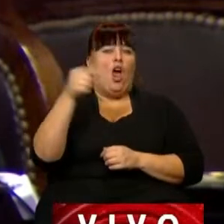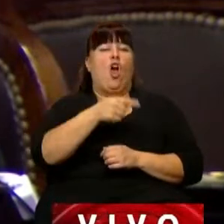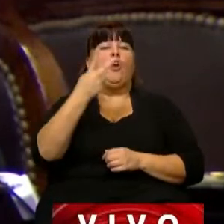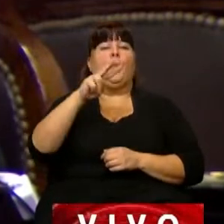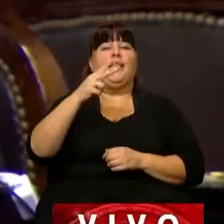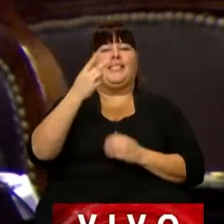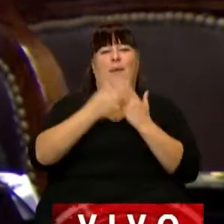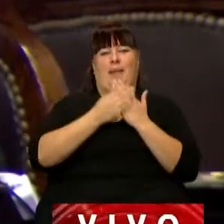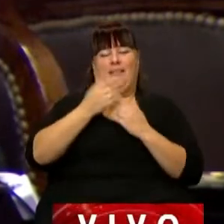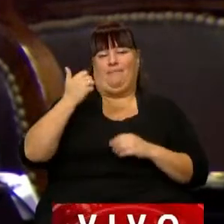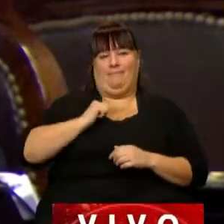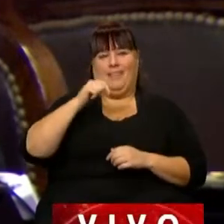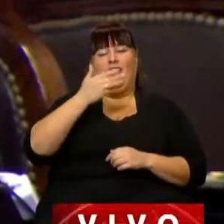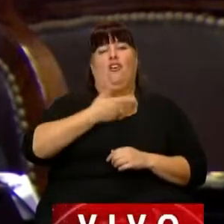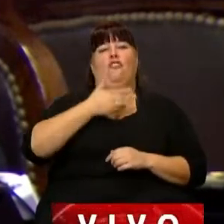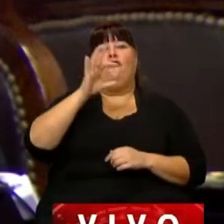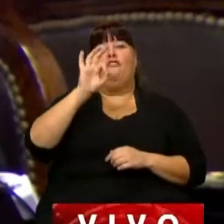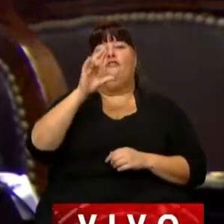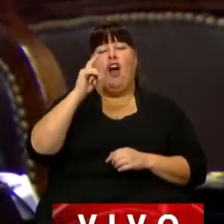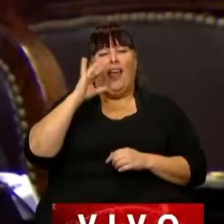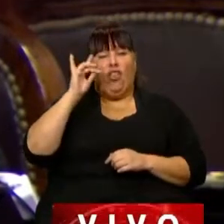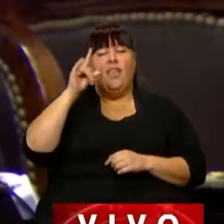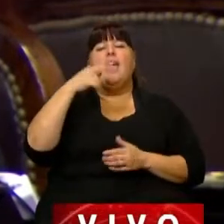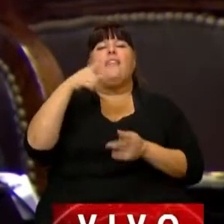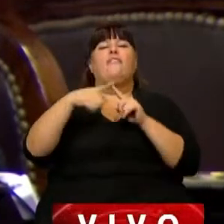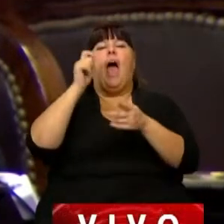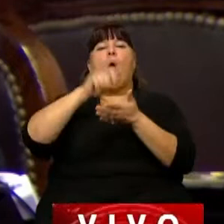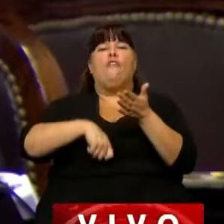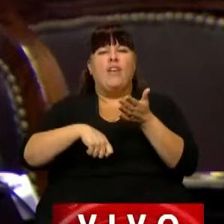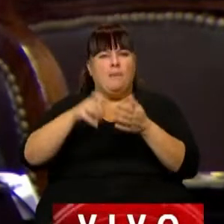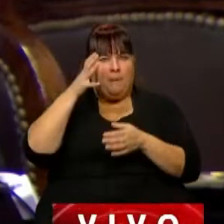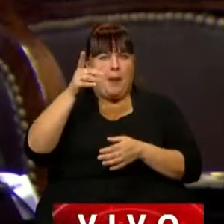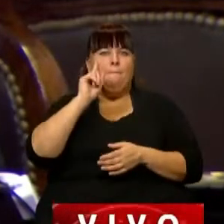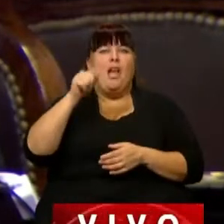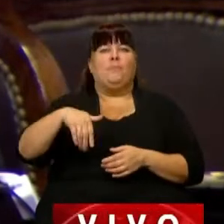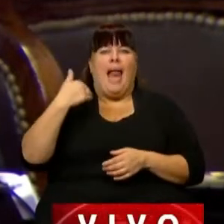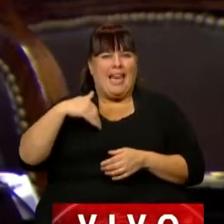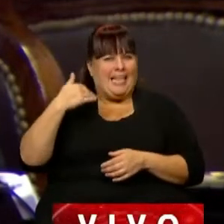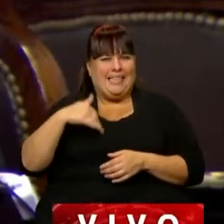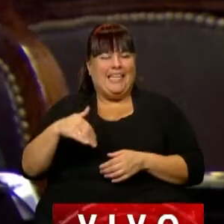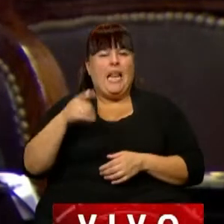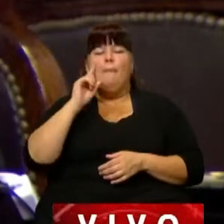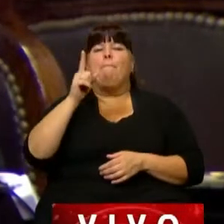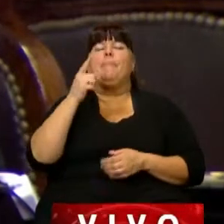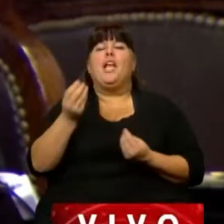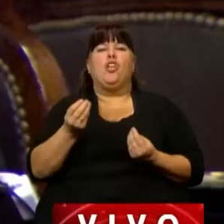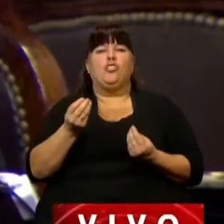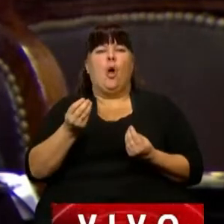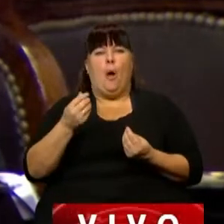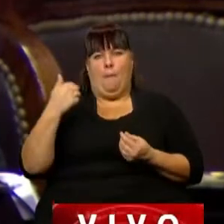el vicecanciller argentino Foradori, de haber firmado un acuerdo que fue muy lesivo para la Argentina, muy lesivo para